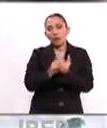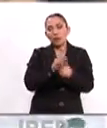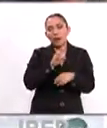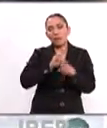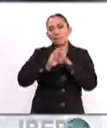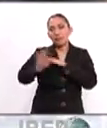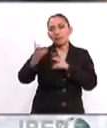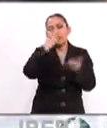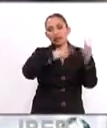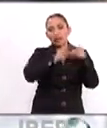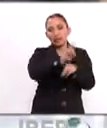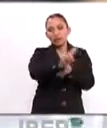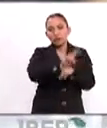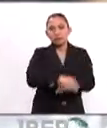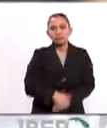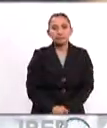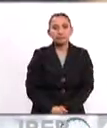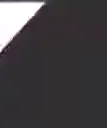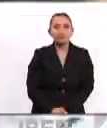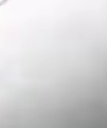migratoria proveniente de Venezuela.